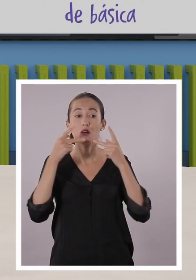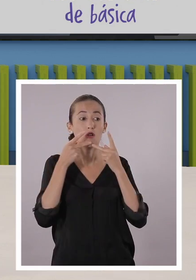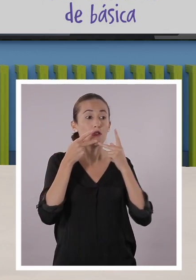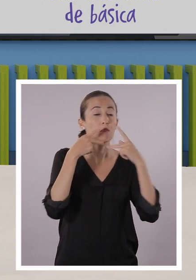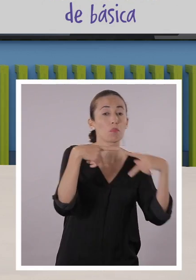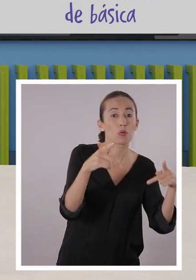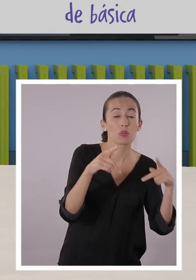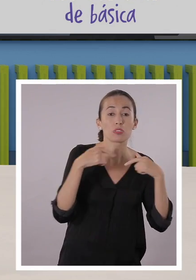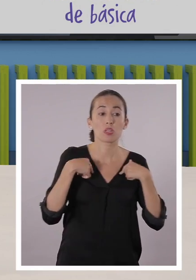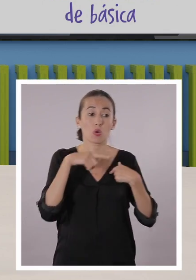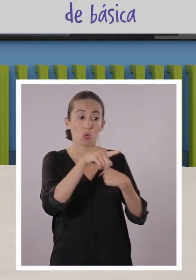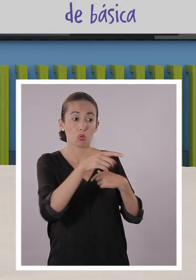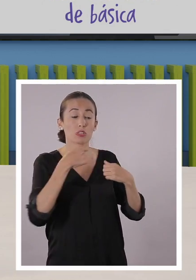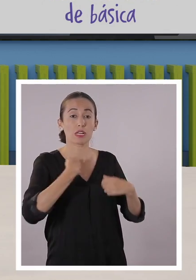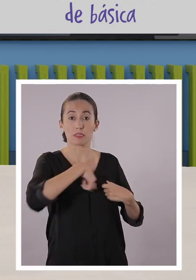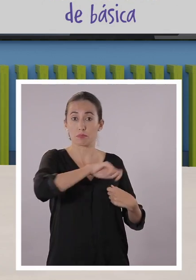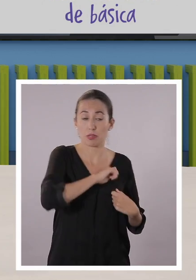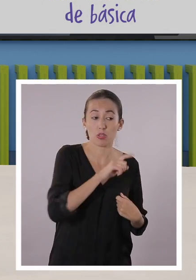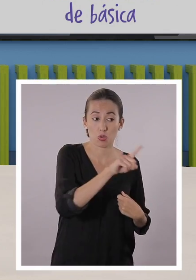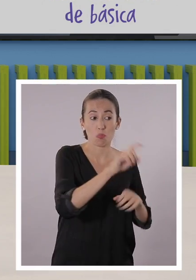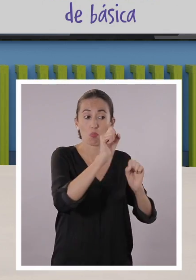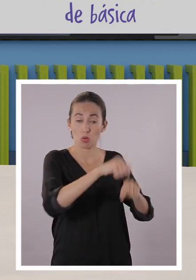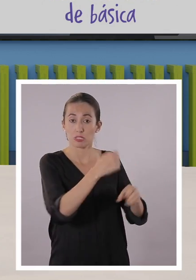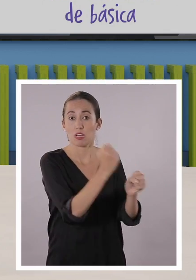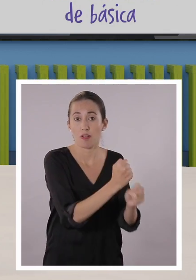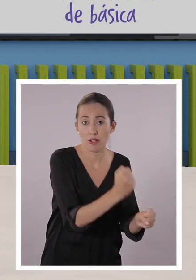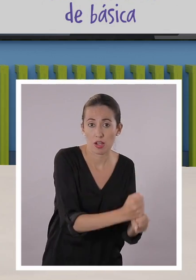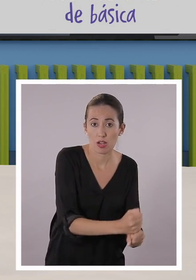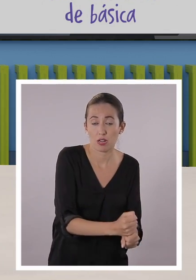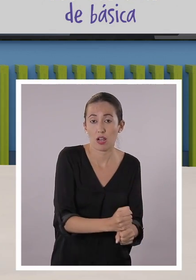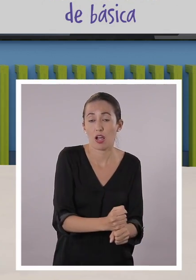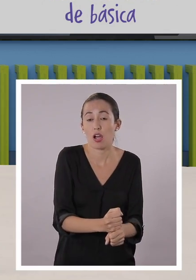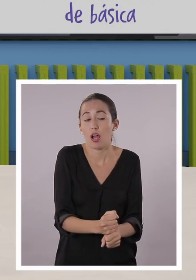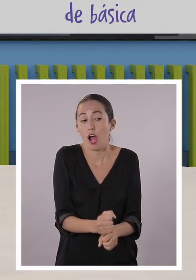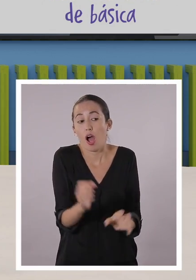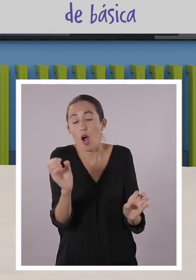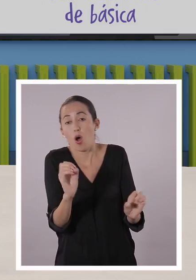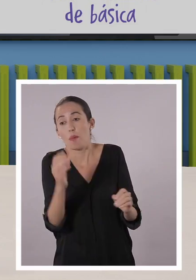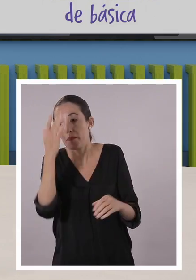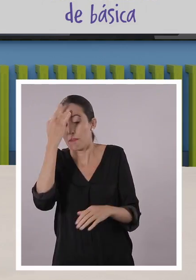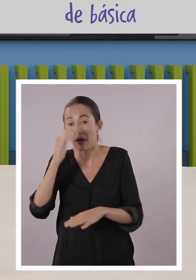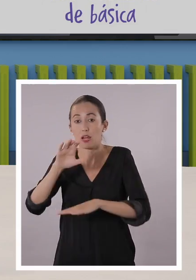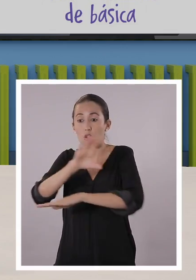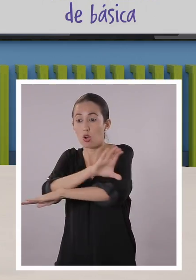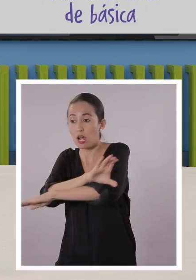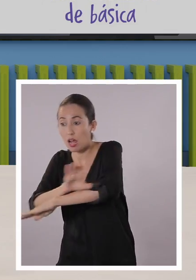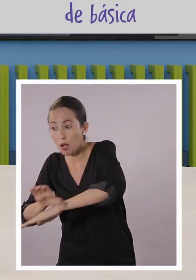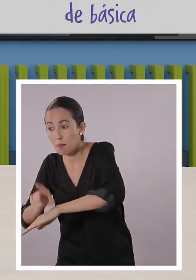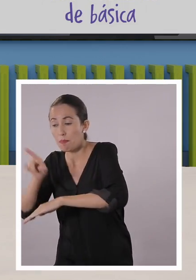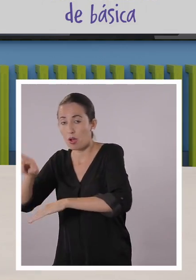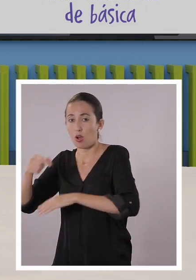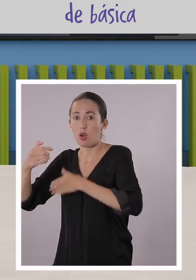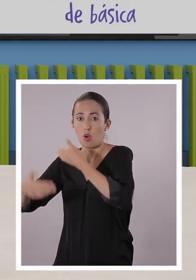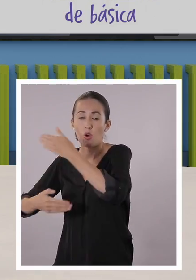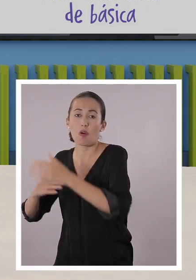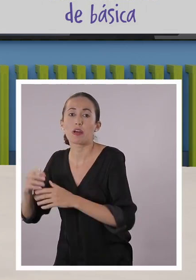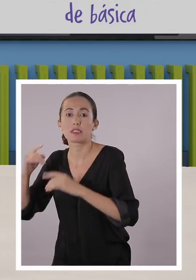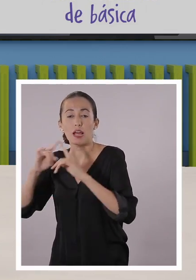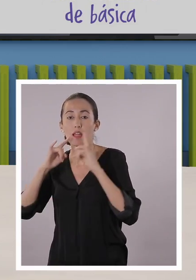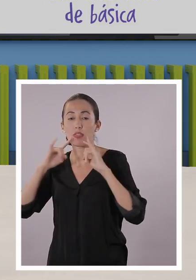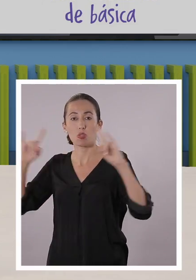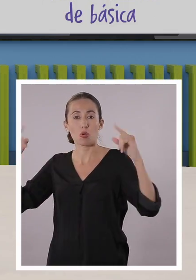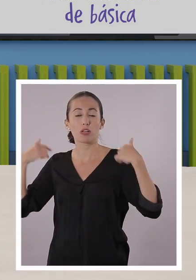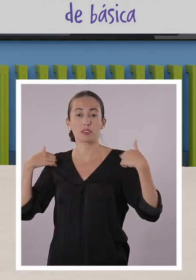solo si eras hijo de españoles o eras español? O eras artesano y trabajabas del campo si tenías una clase social distinta.